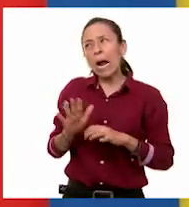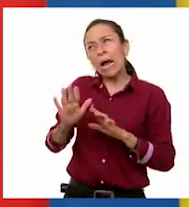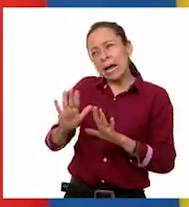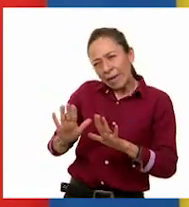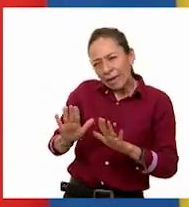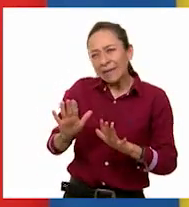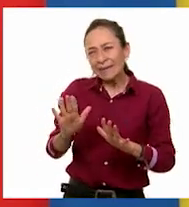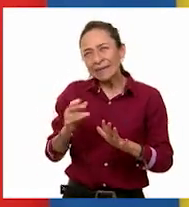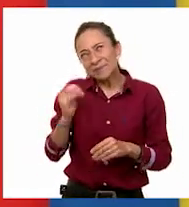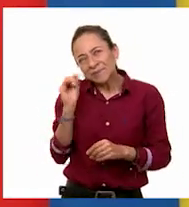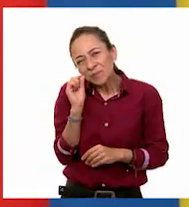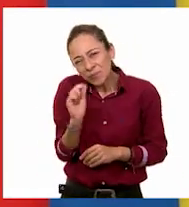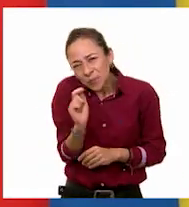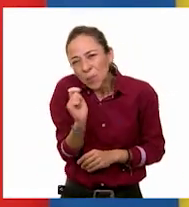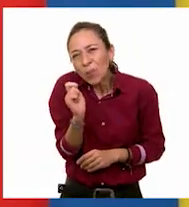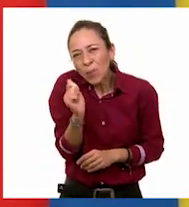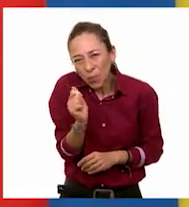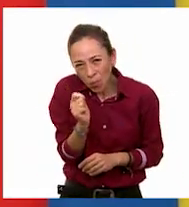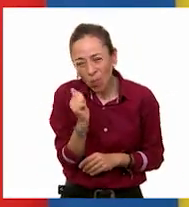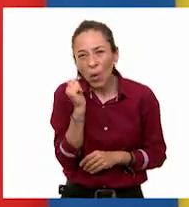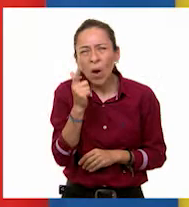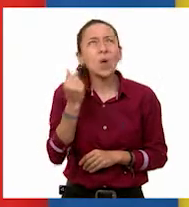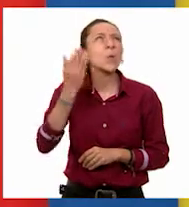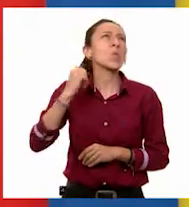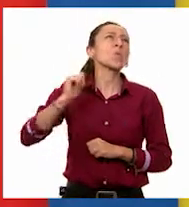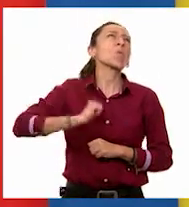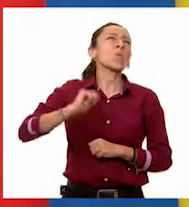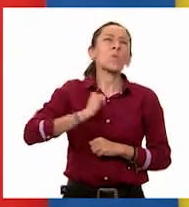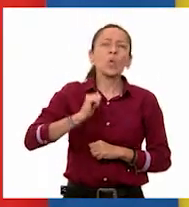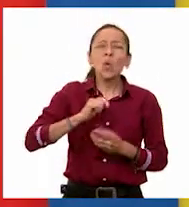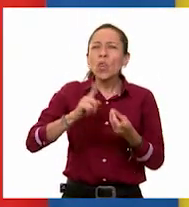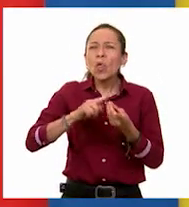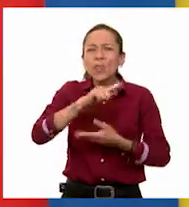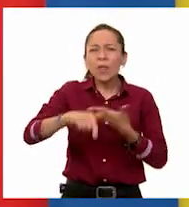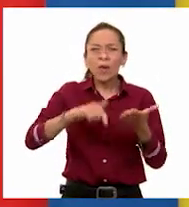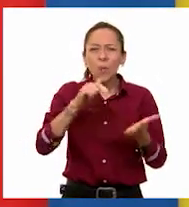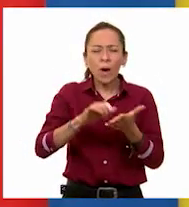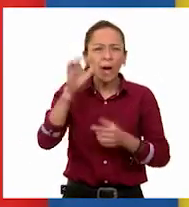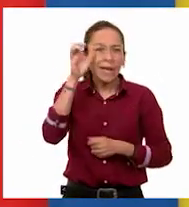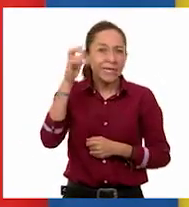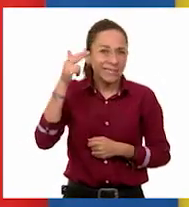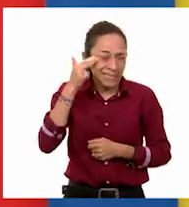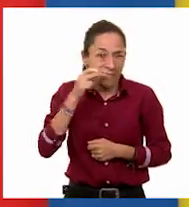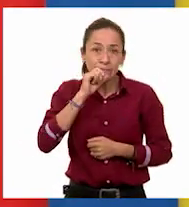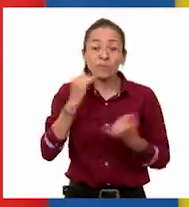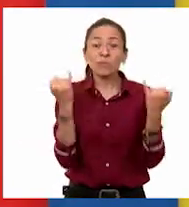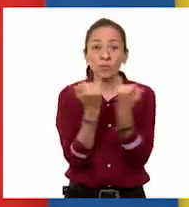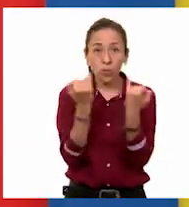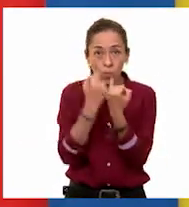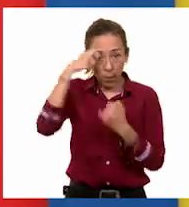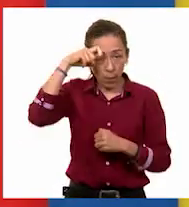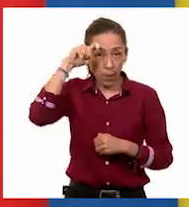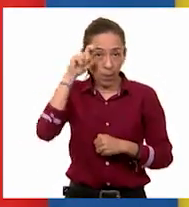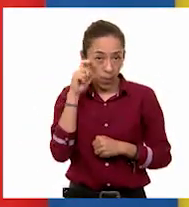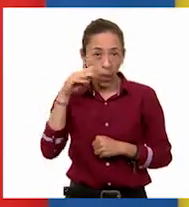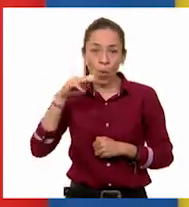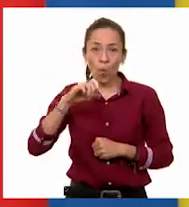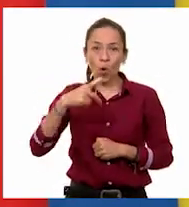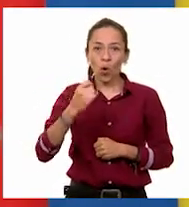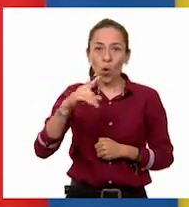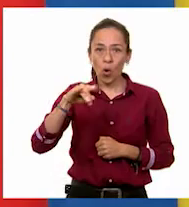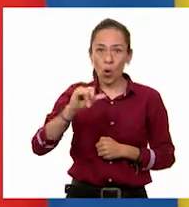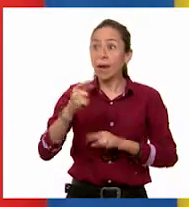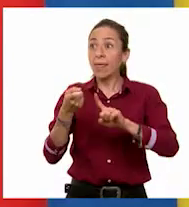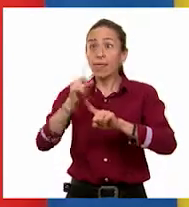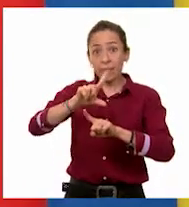alfombra más antigua que se ha encontrado fue entre China y Mongolia. Y que posteriormente los persas importaron las alfombras